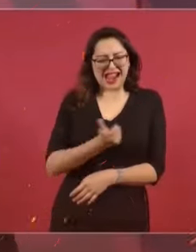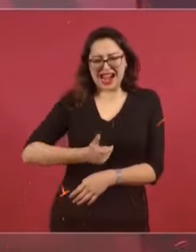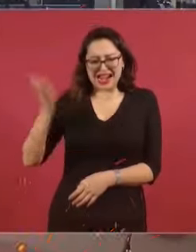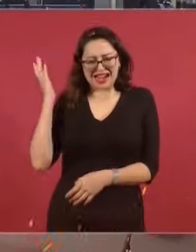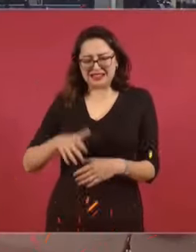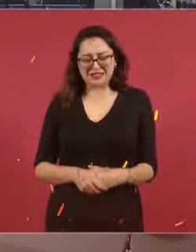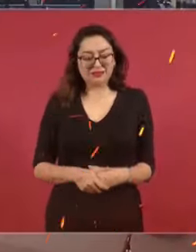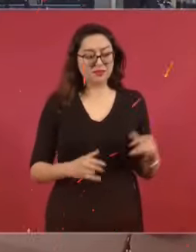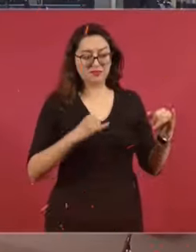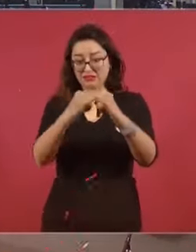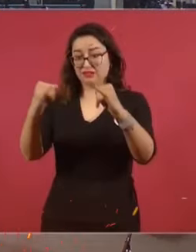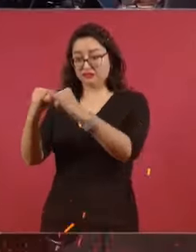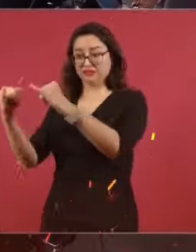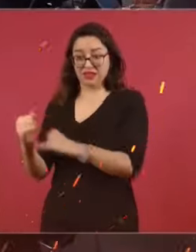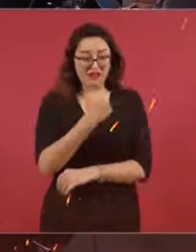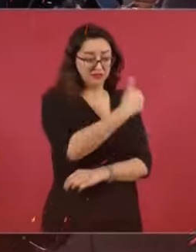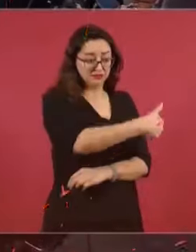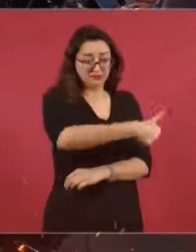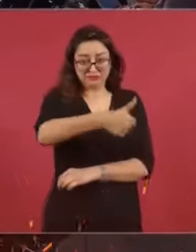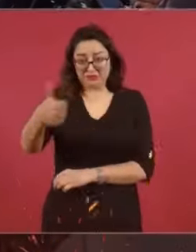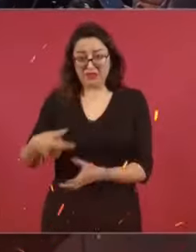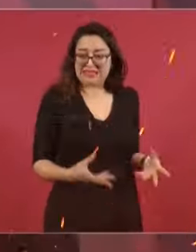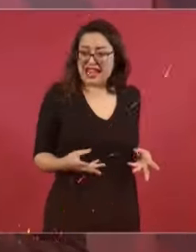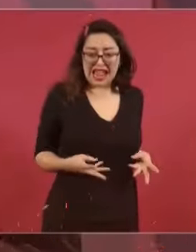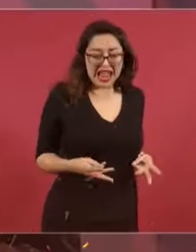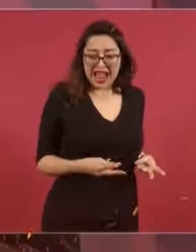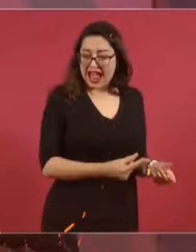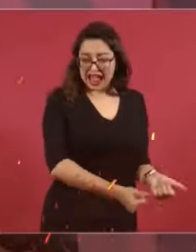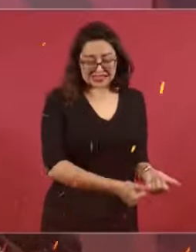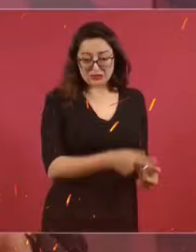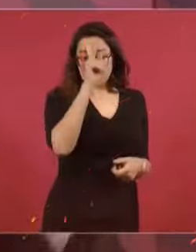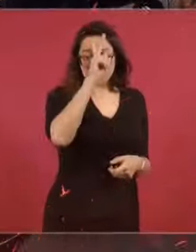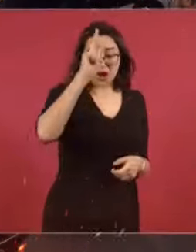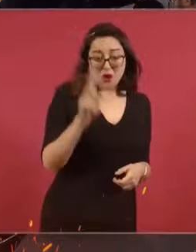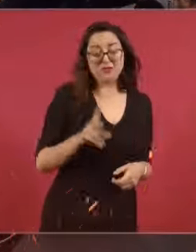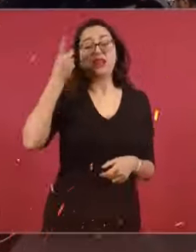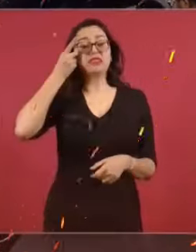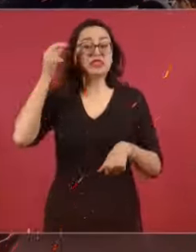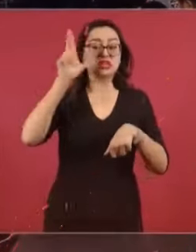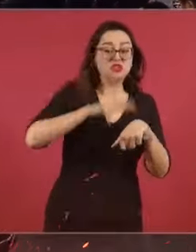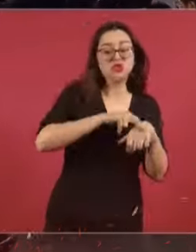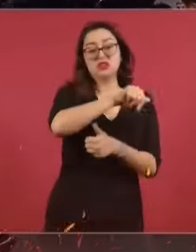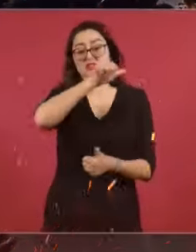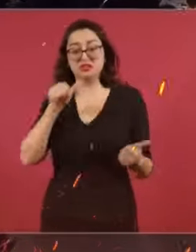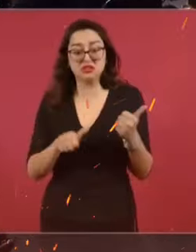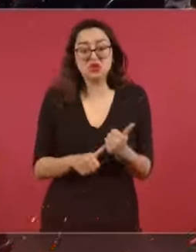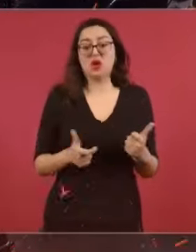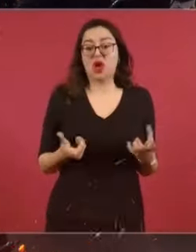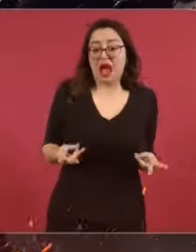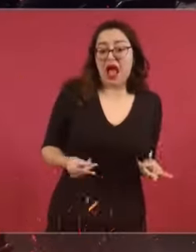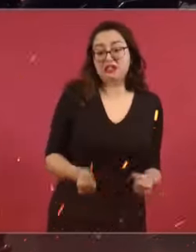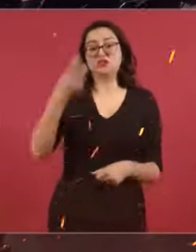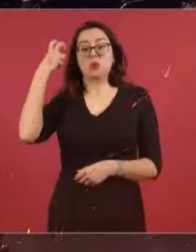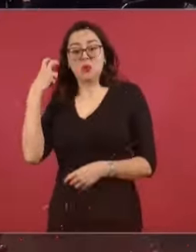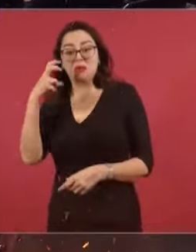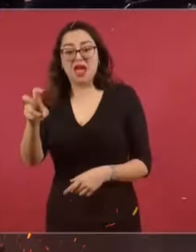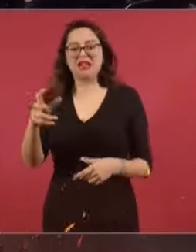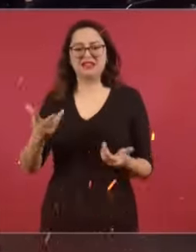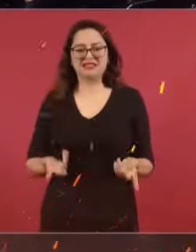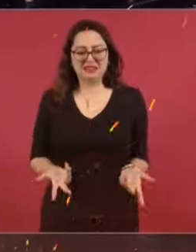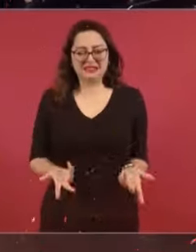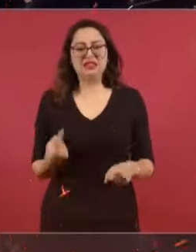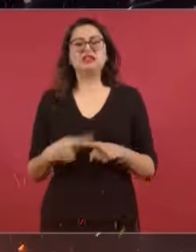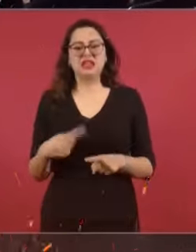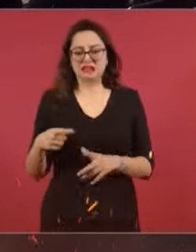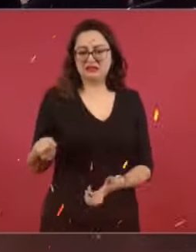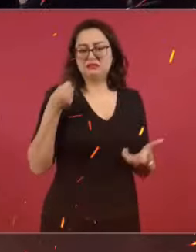cada organismo de esos, tiene unos organigramas, son unas arañas. Direcciones generales, asesores, viáticos, cuesta muchísimo. ¿Y quién los